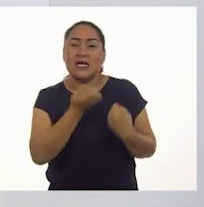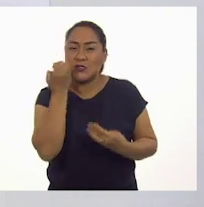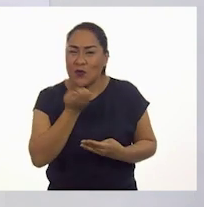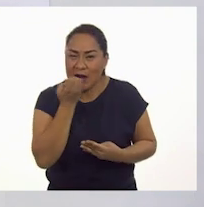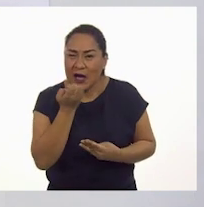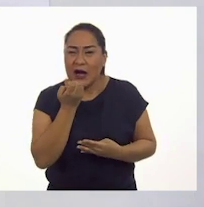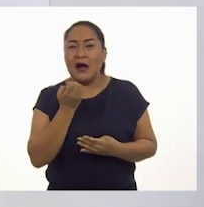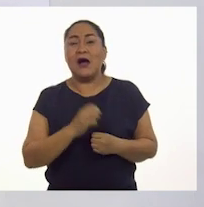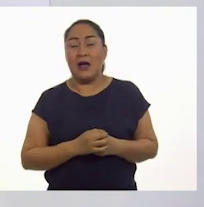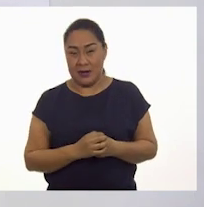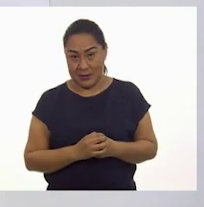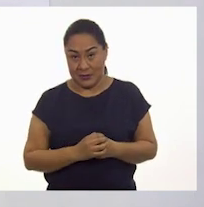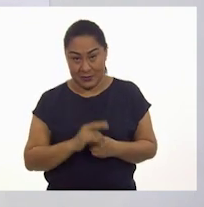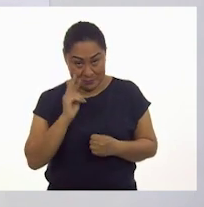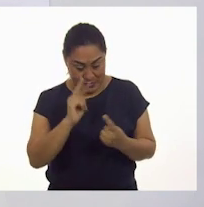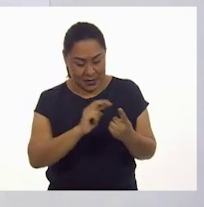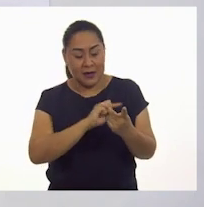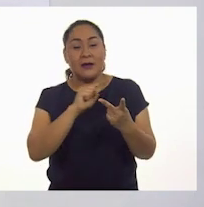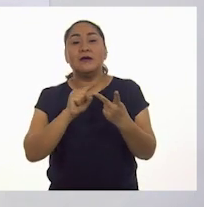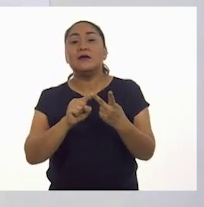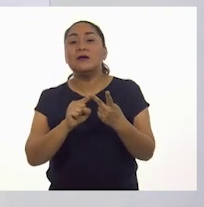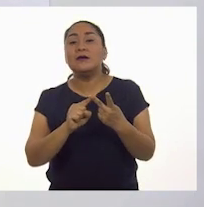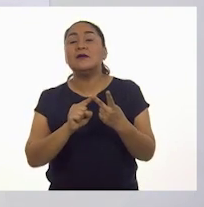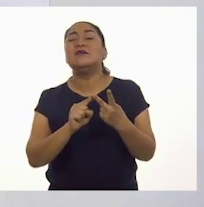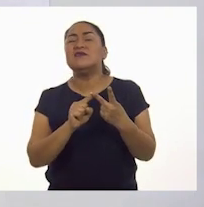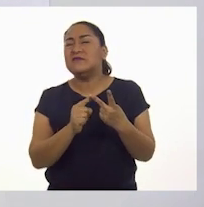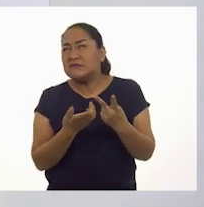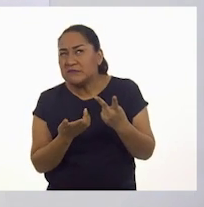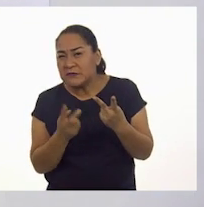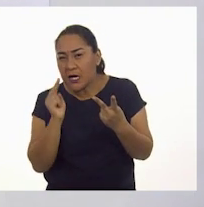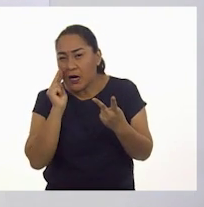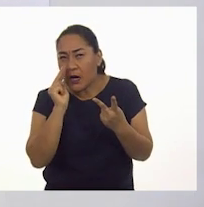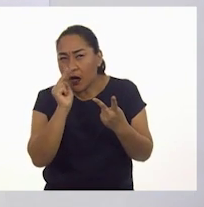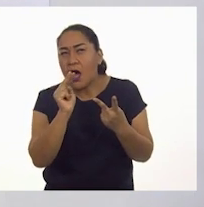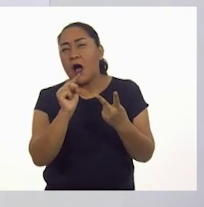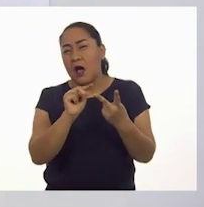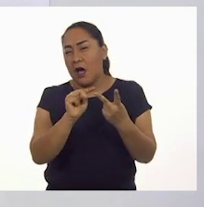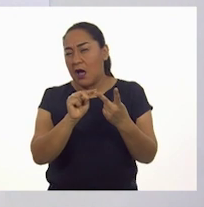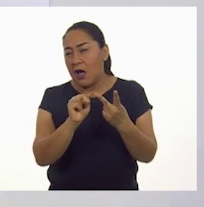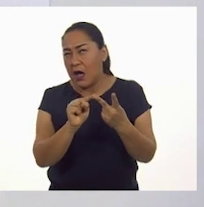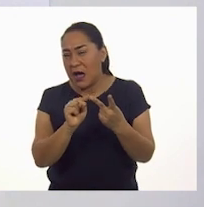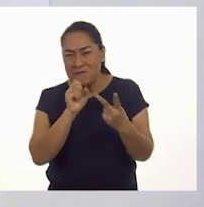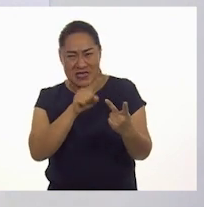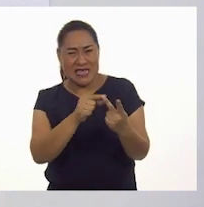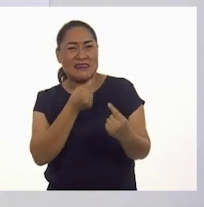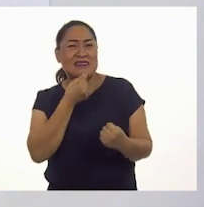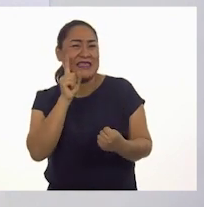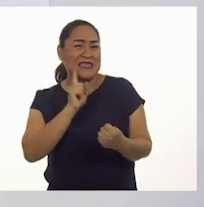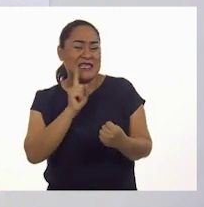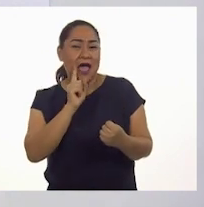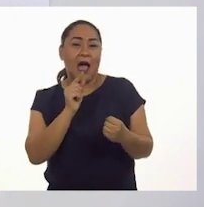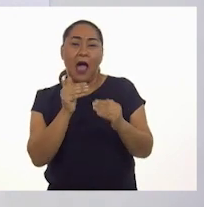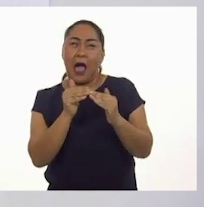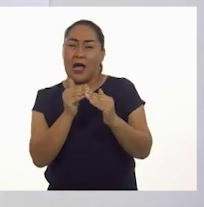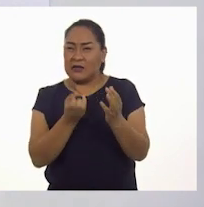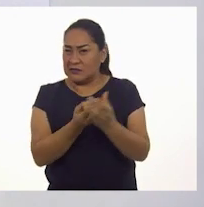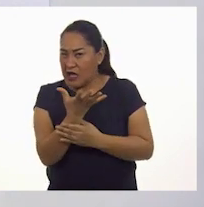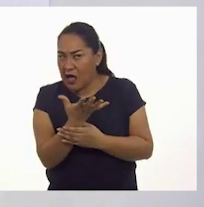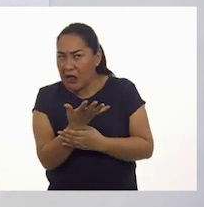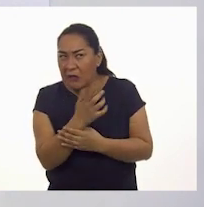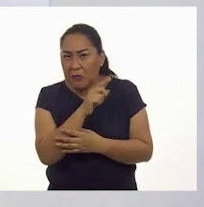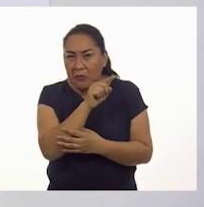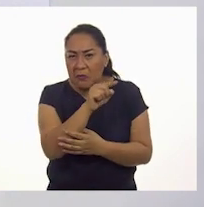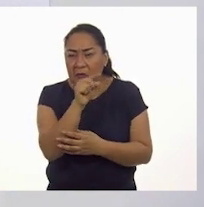la puerta, escuela. ¿Qué tal la segunda imagen? Parece que va saliendo de su casa la misma niñita, ¿verdad? Y